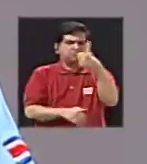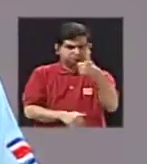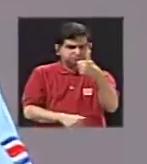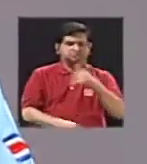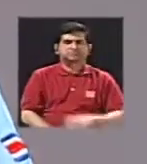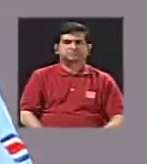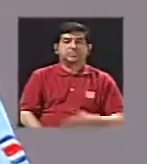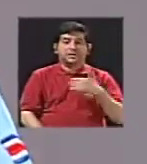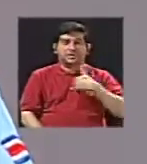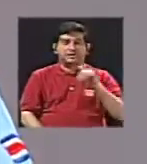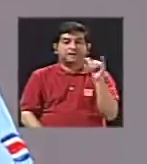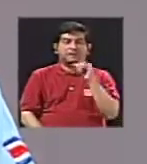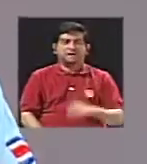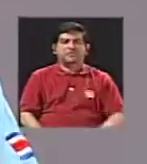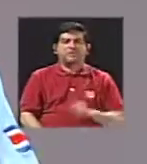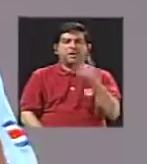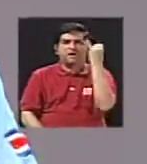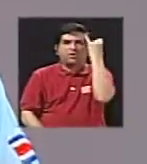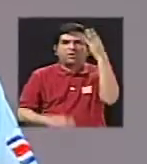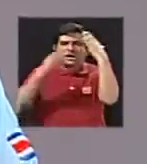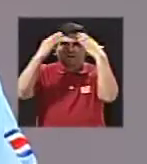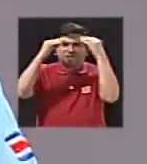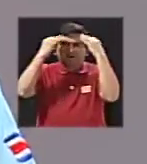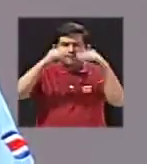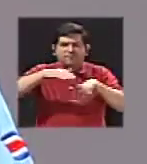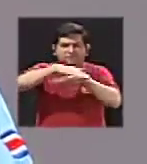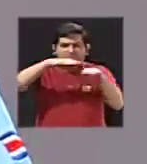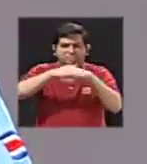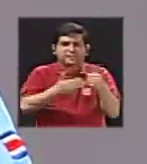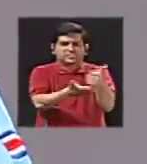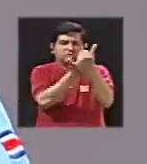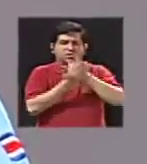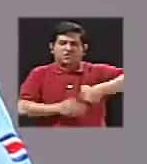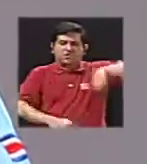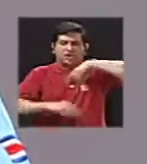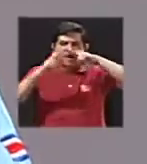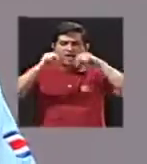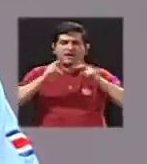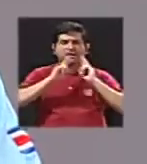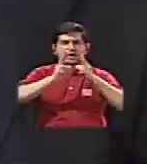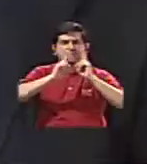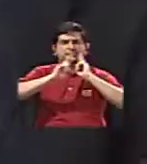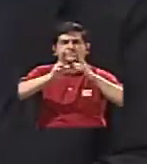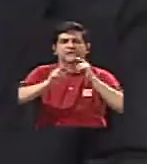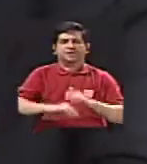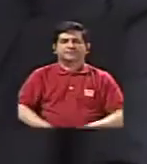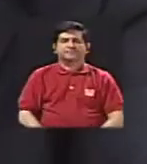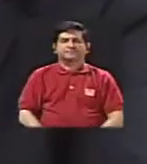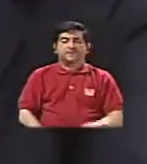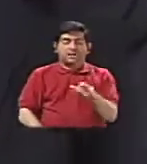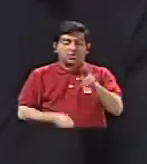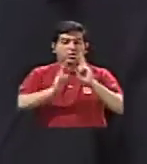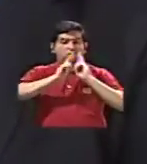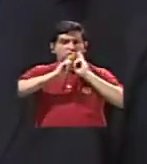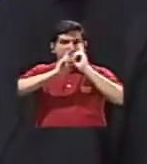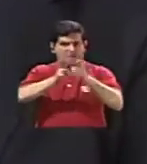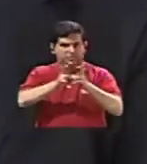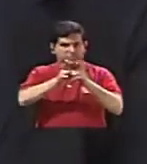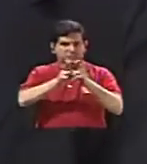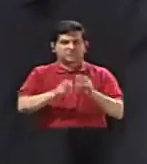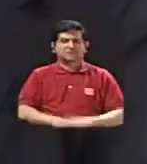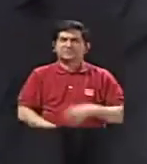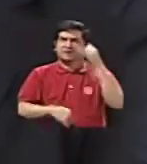pues para tener una línea base que allá también nos ayudan un poco a analizar los resultados ahora con esos resultados eso